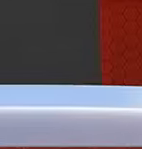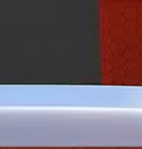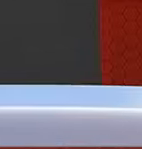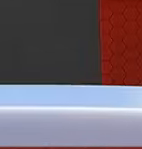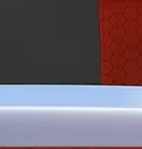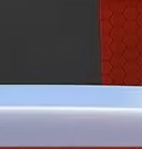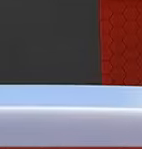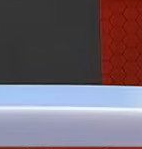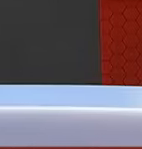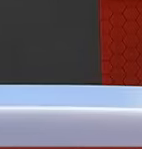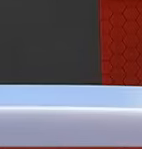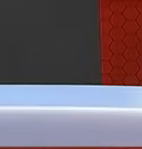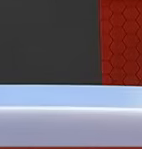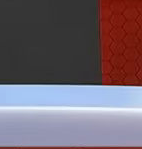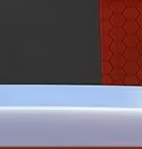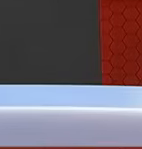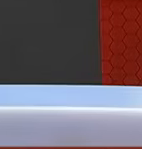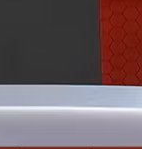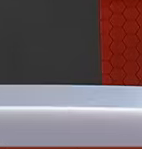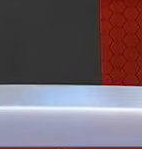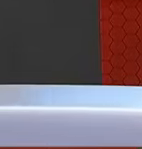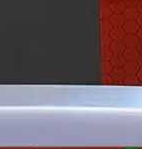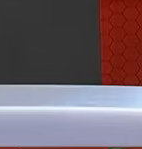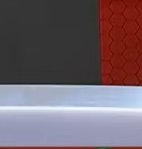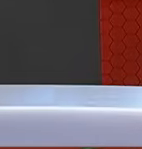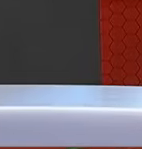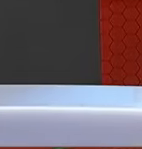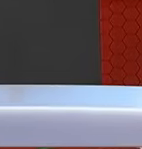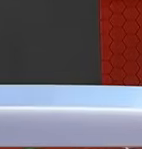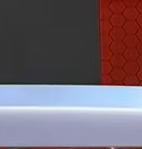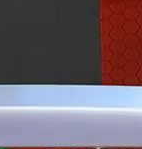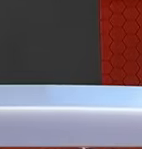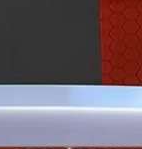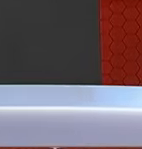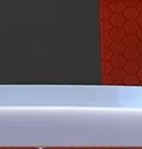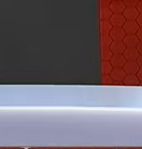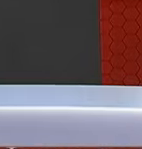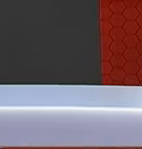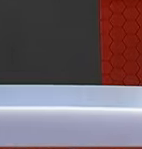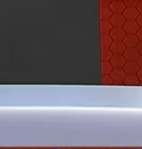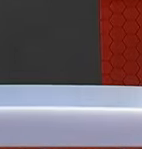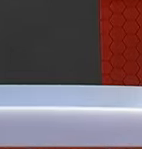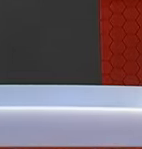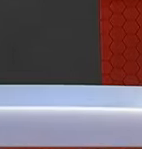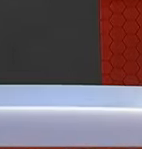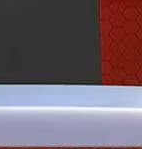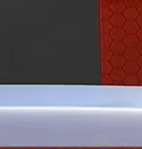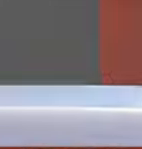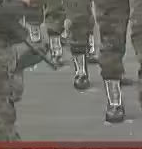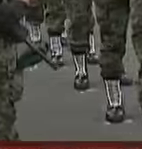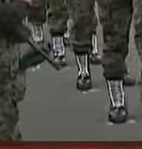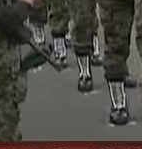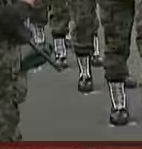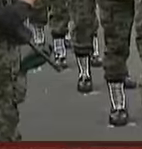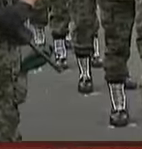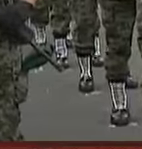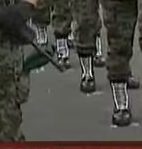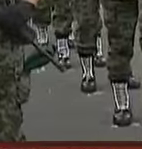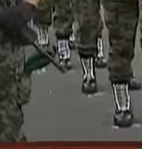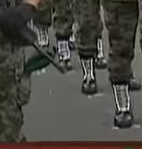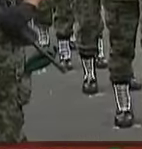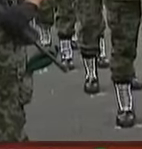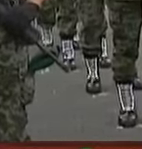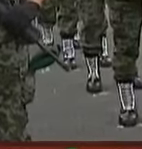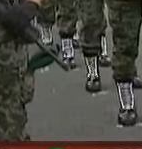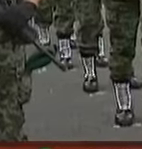Nos invitamos a ver Cómo se preparan Las fuerzas armadas Para celebrar Las fechas patrias Faltan